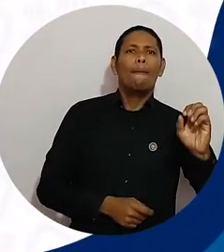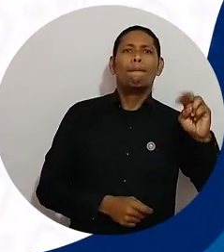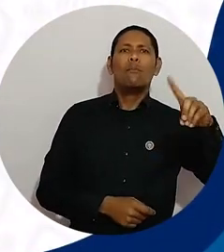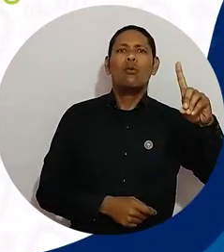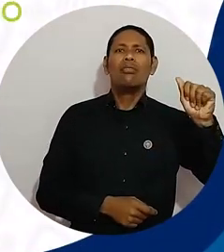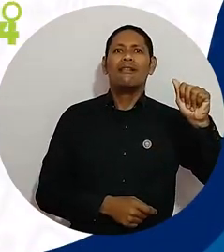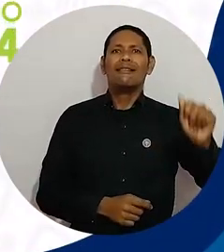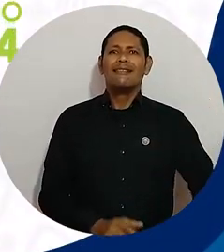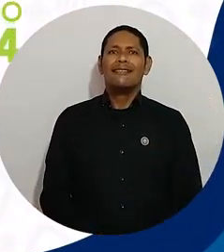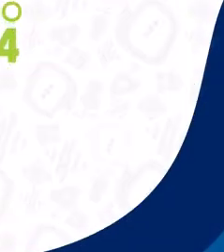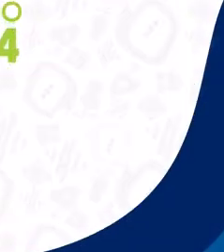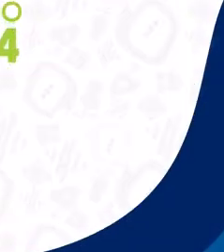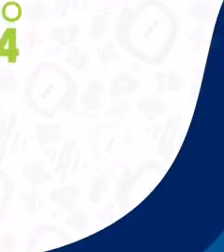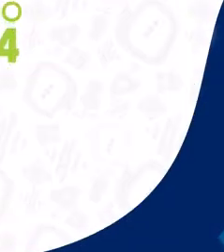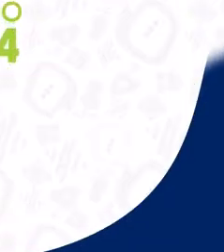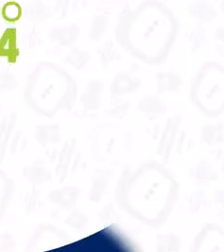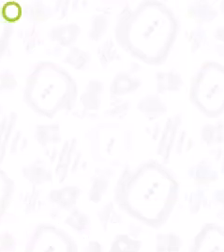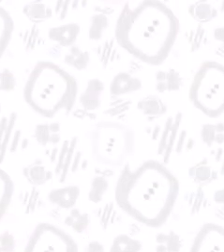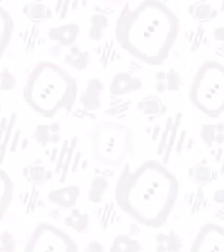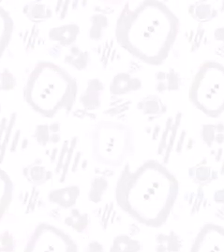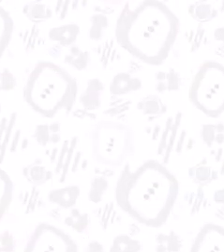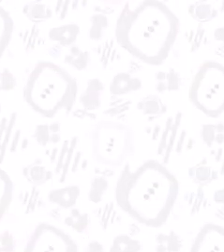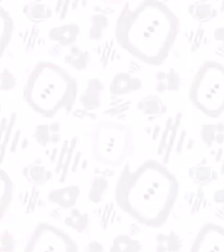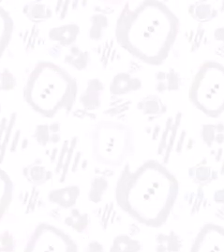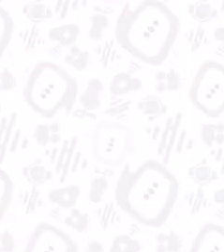bonda. Universidad del Magdalena, aún más incluyente e innovadora.